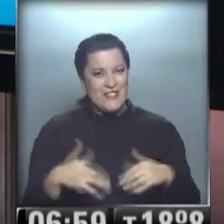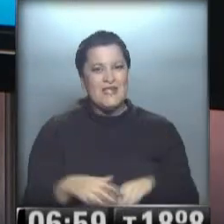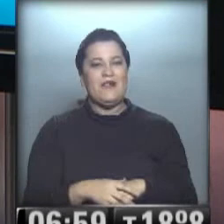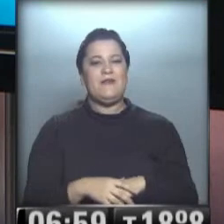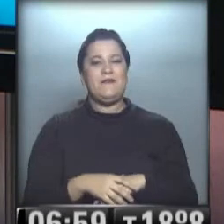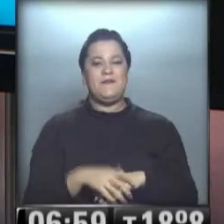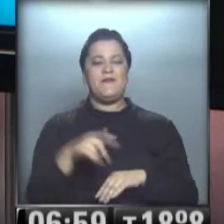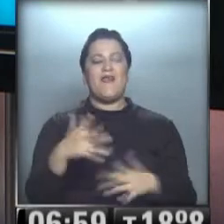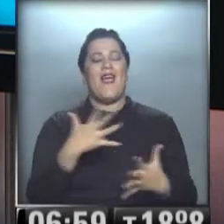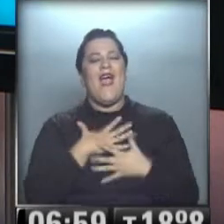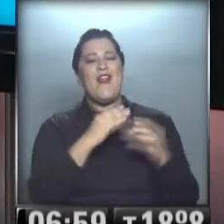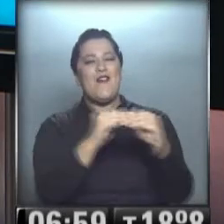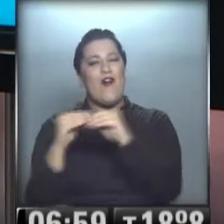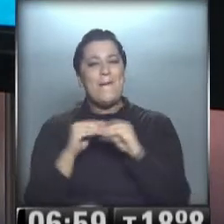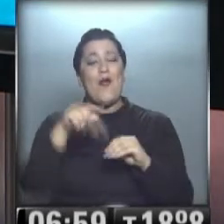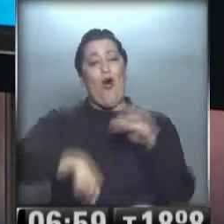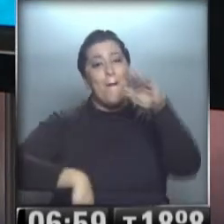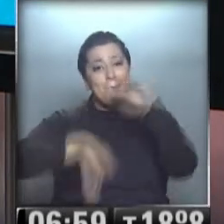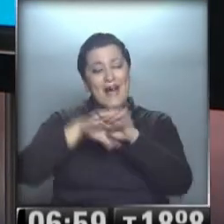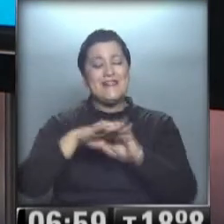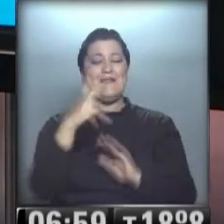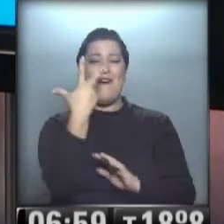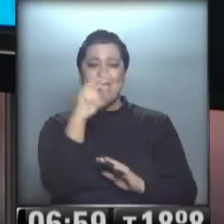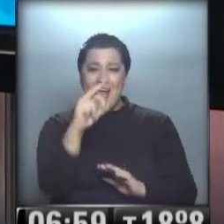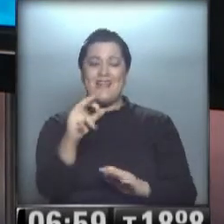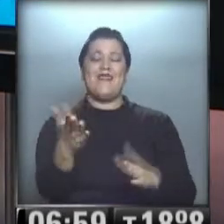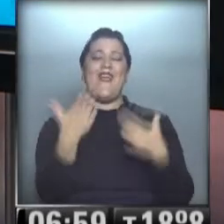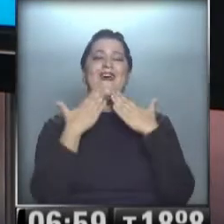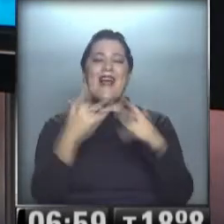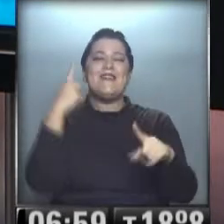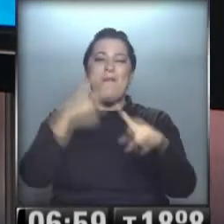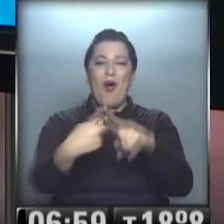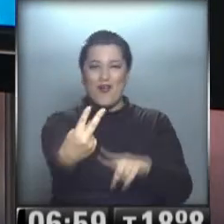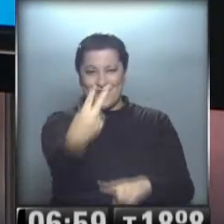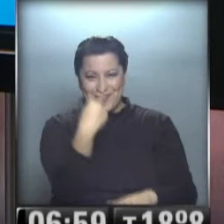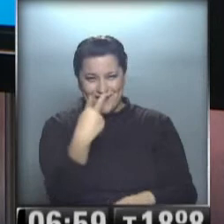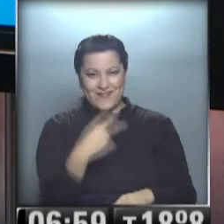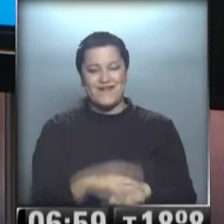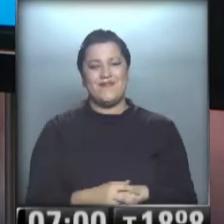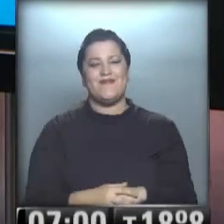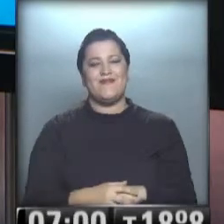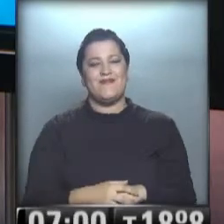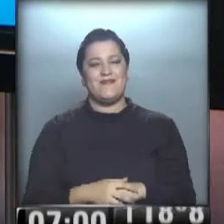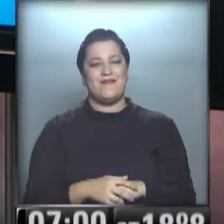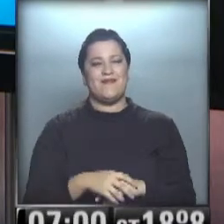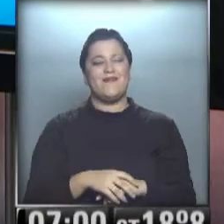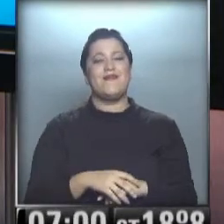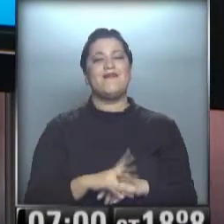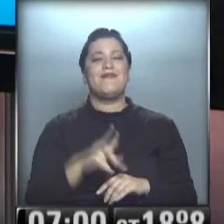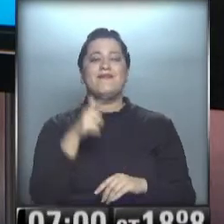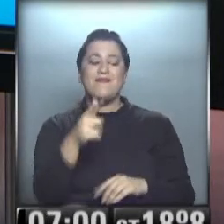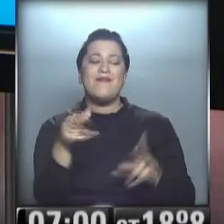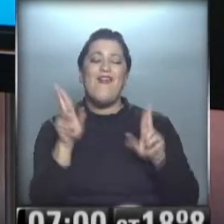Aquí, queridos amigos, la máxima 20. Y gracias por su fidelidad. Nadia, que lo pases